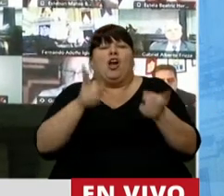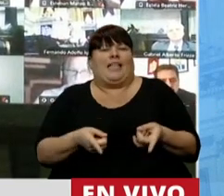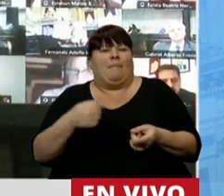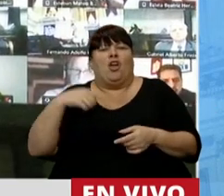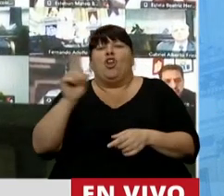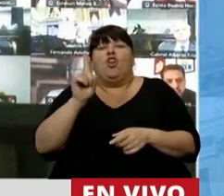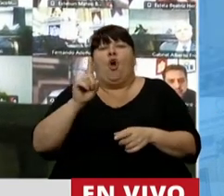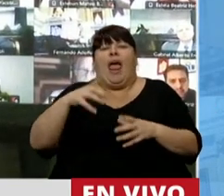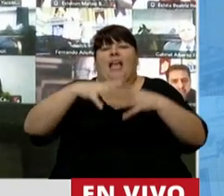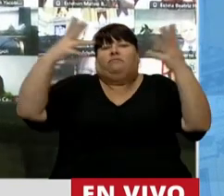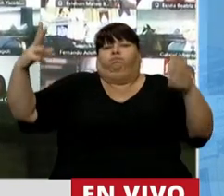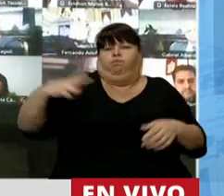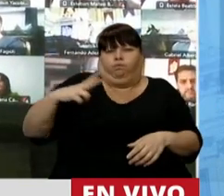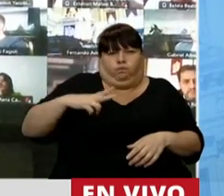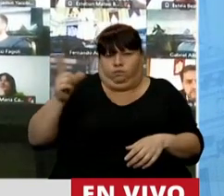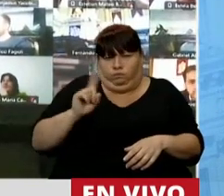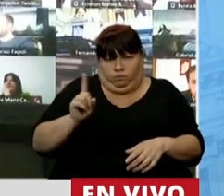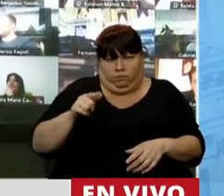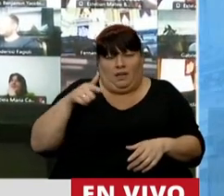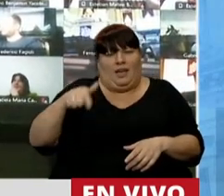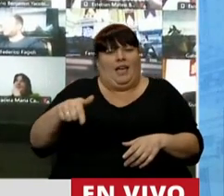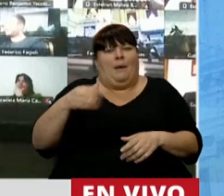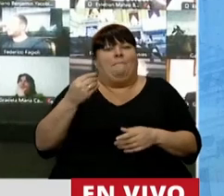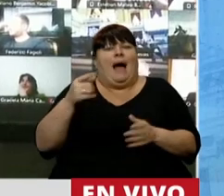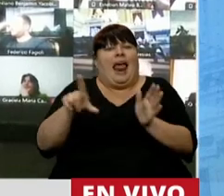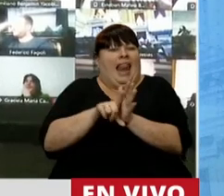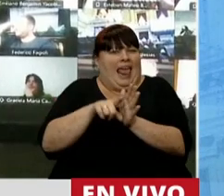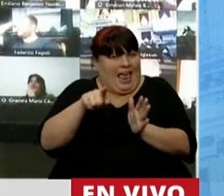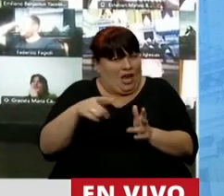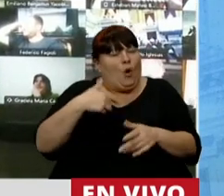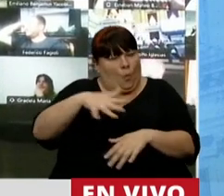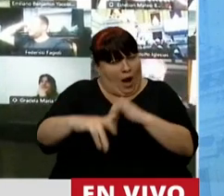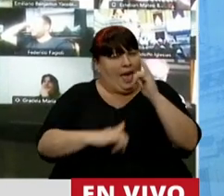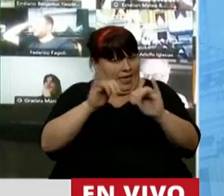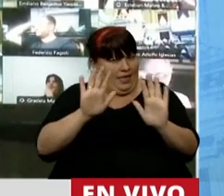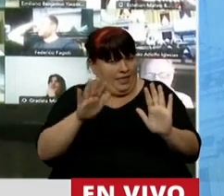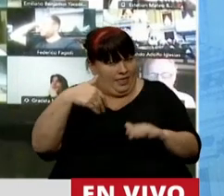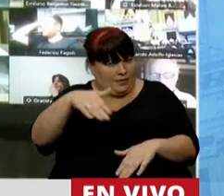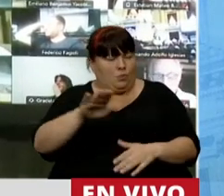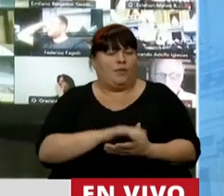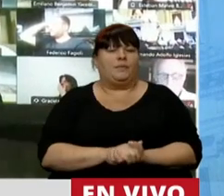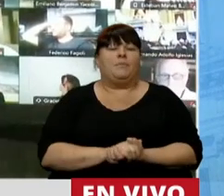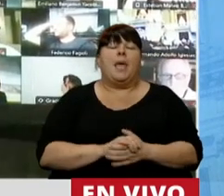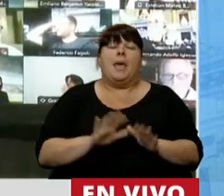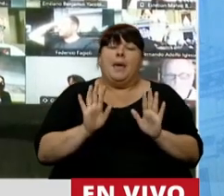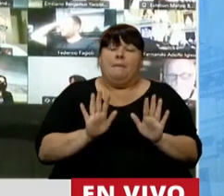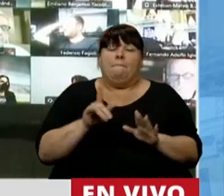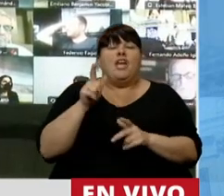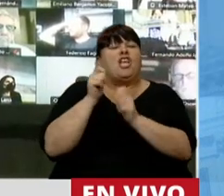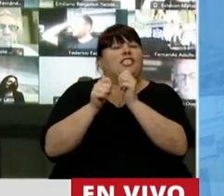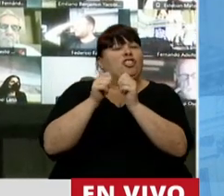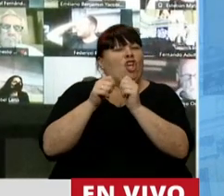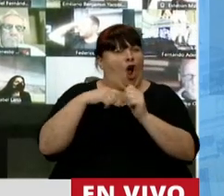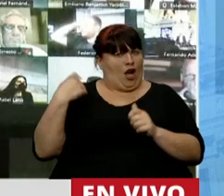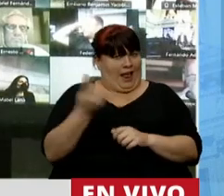estamos frente a los multimillonarios en la aplicación del mismo, que ya lo diré. Pero la historia